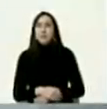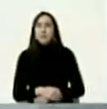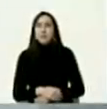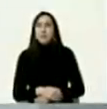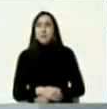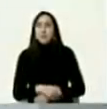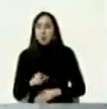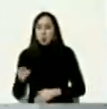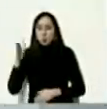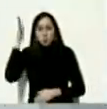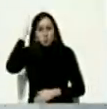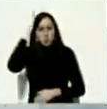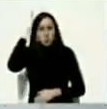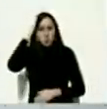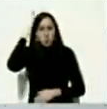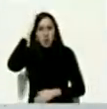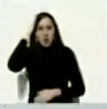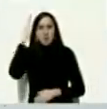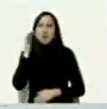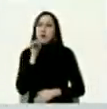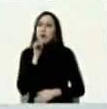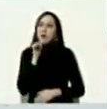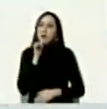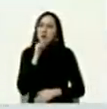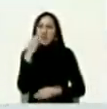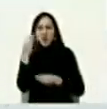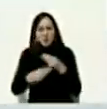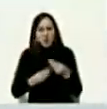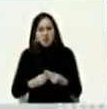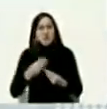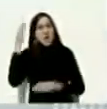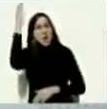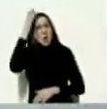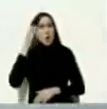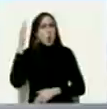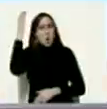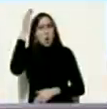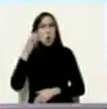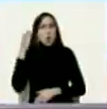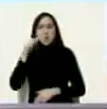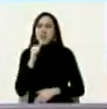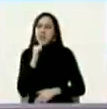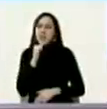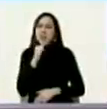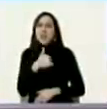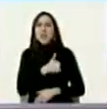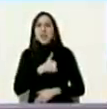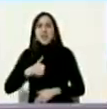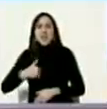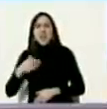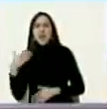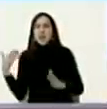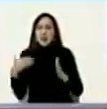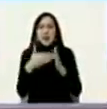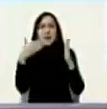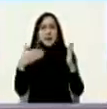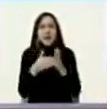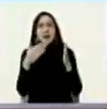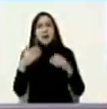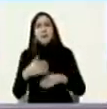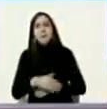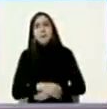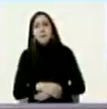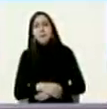y tú sabes quién es el que está más consciente y quién es el que más quiere esto en el mundo